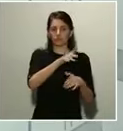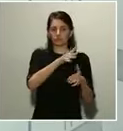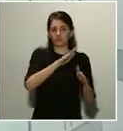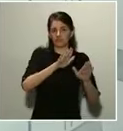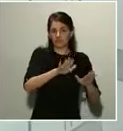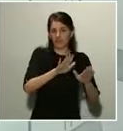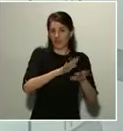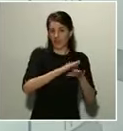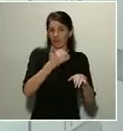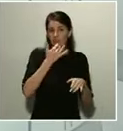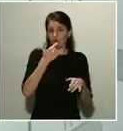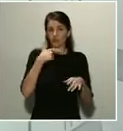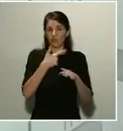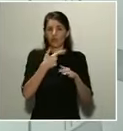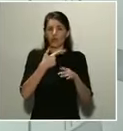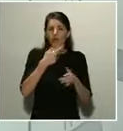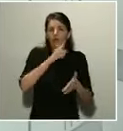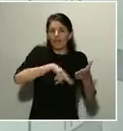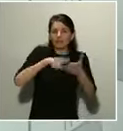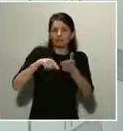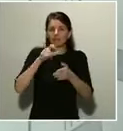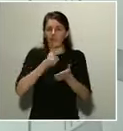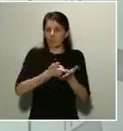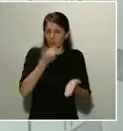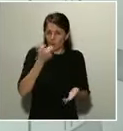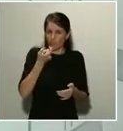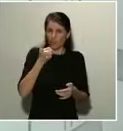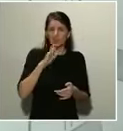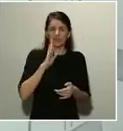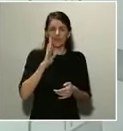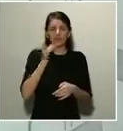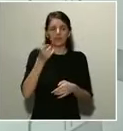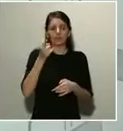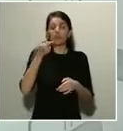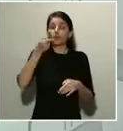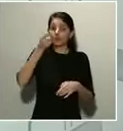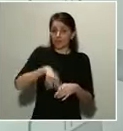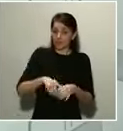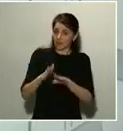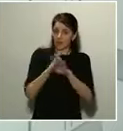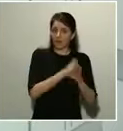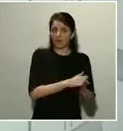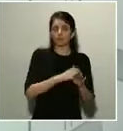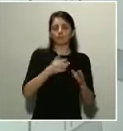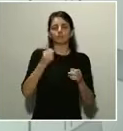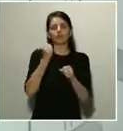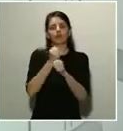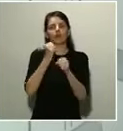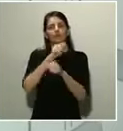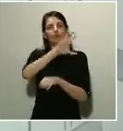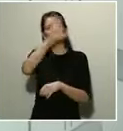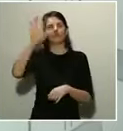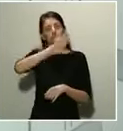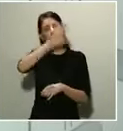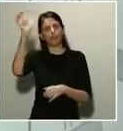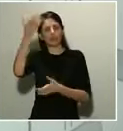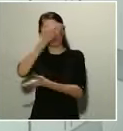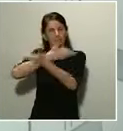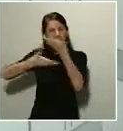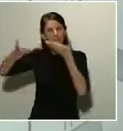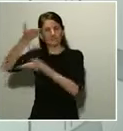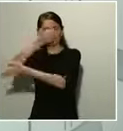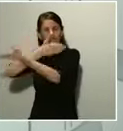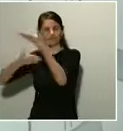Pero además estamos trabajando con un grupo de países europeos, los más afectados por la pandemia, para hacer una propuesta conjunta a la Comisión